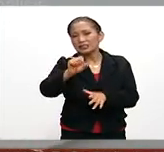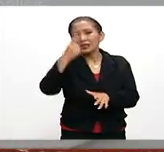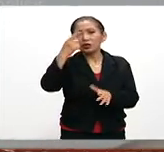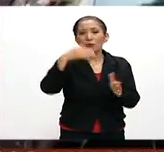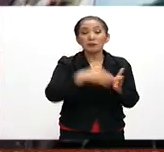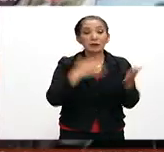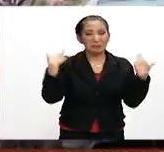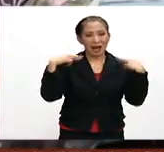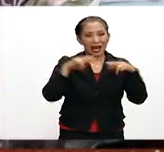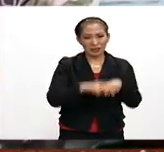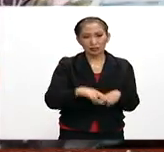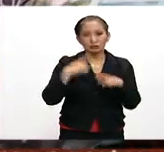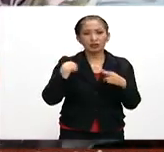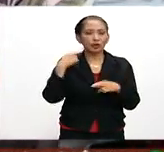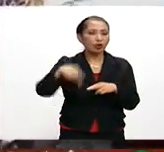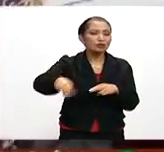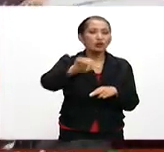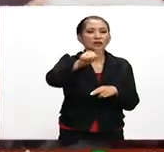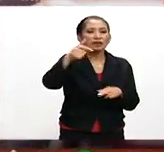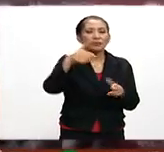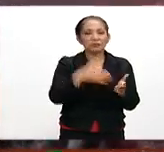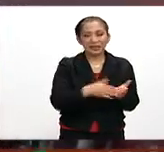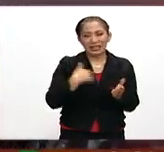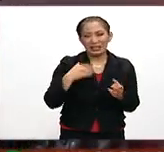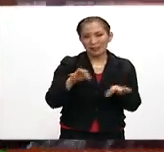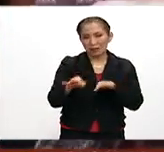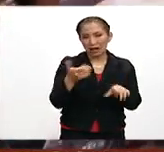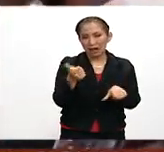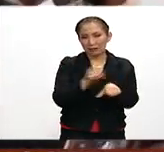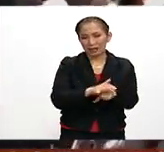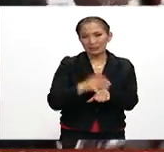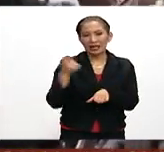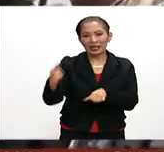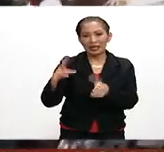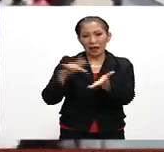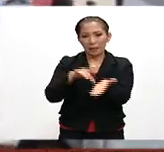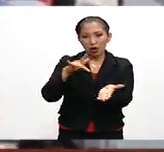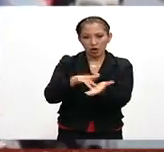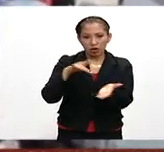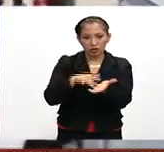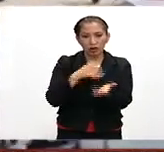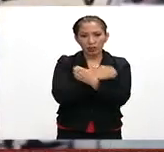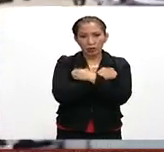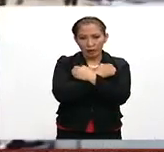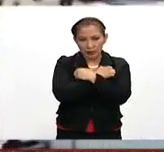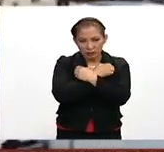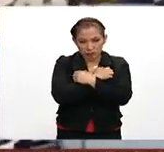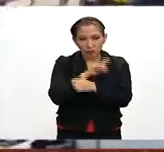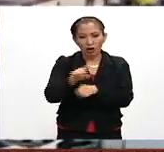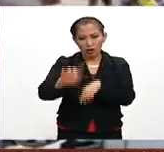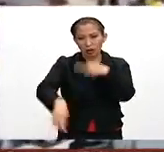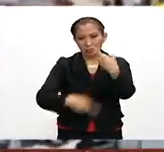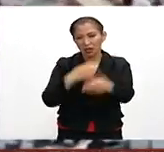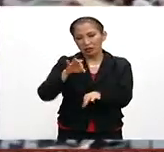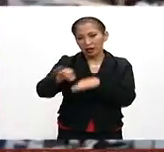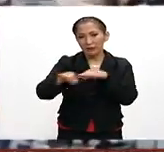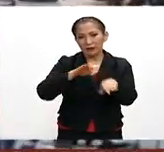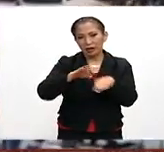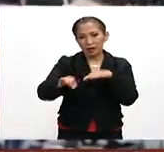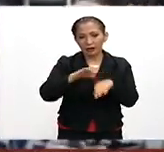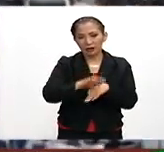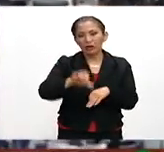.000 docentes y 18.000 trabajadores administrativos y de apoyo a la educación estarán laborando en